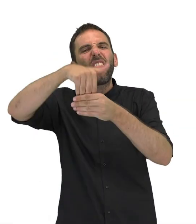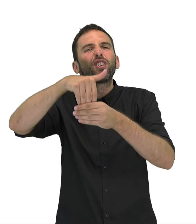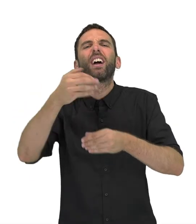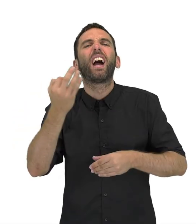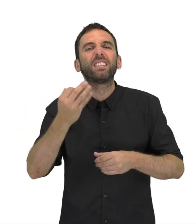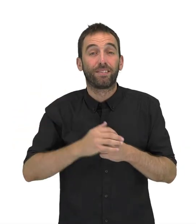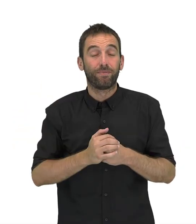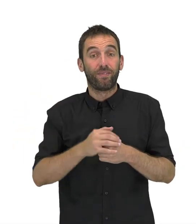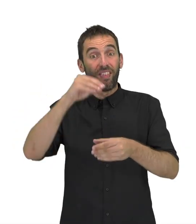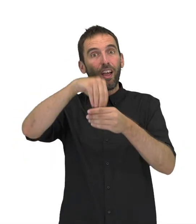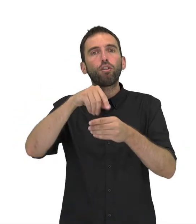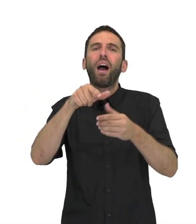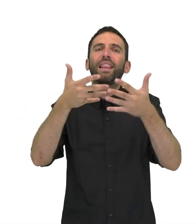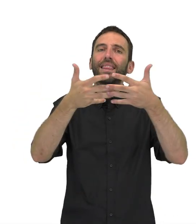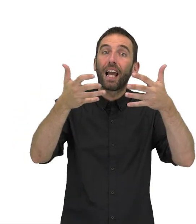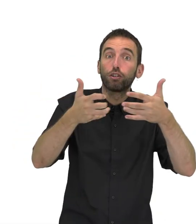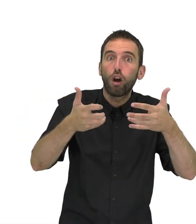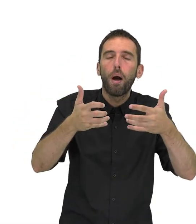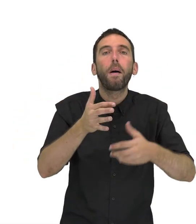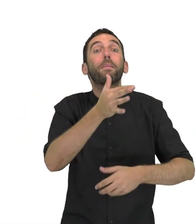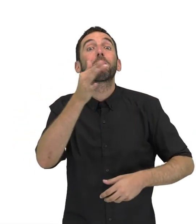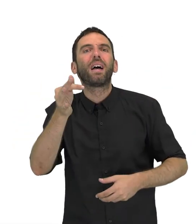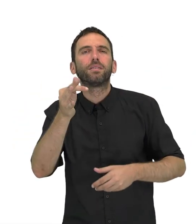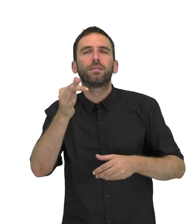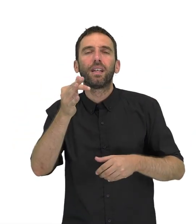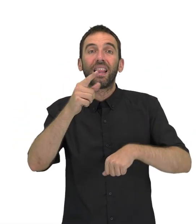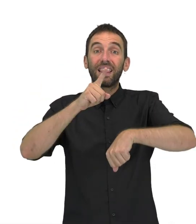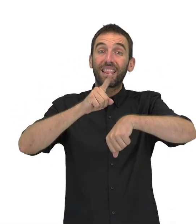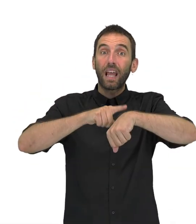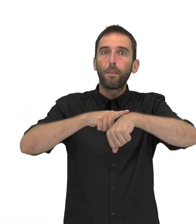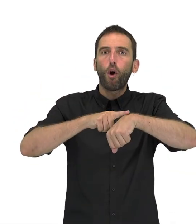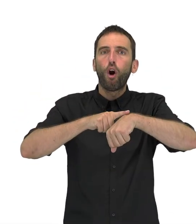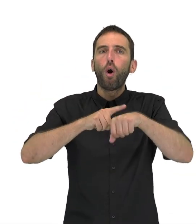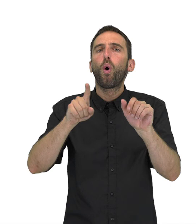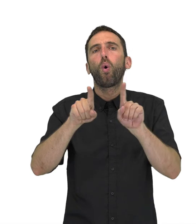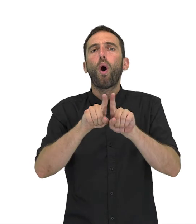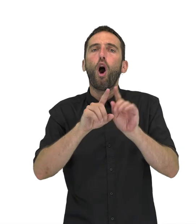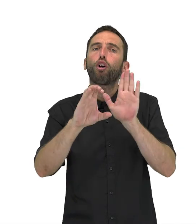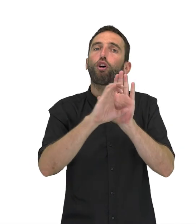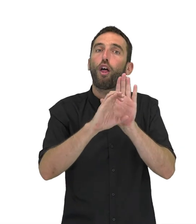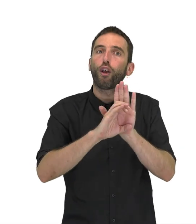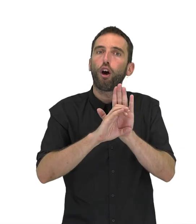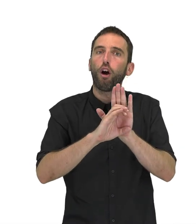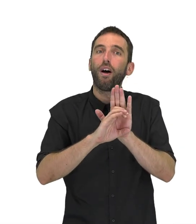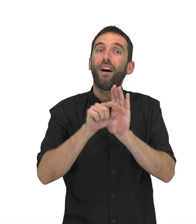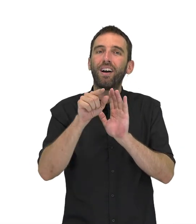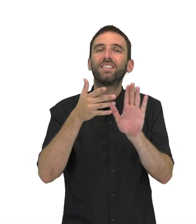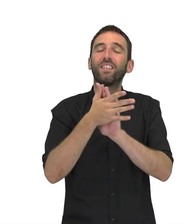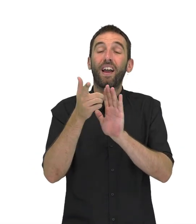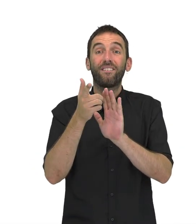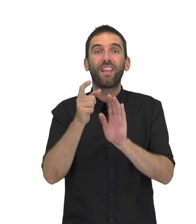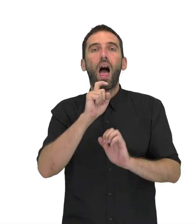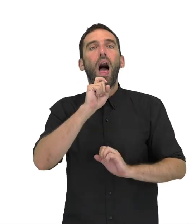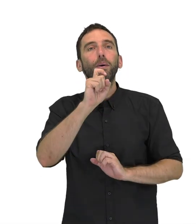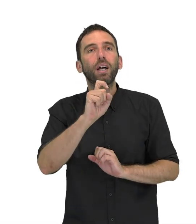comprobaremos que contiene el texto de nuestro subtítulo y además unos códigos de tiempo que son los que indican al reproductor que